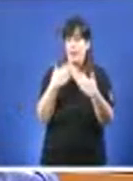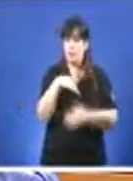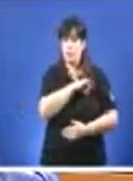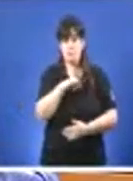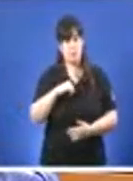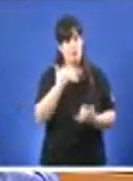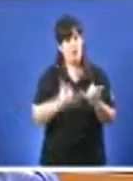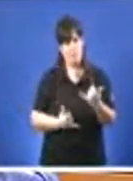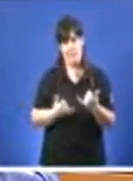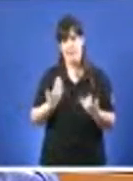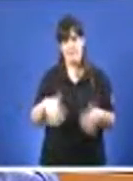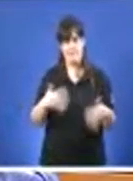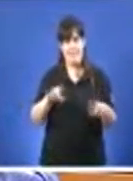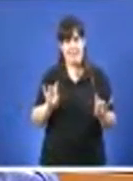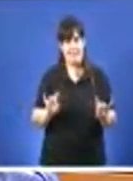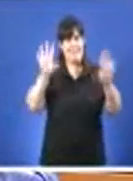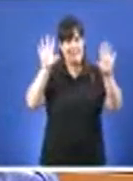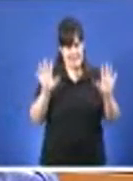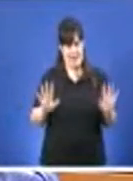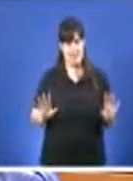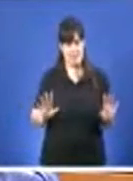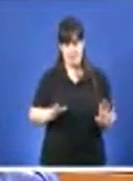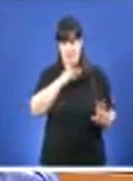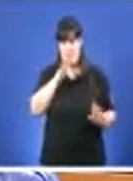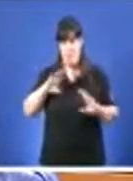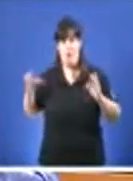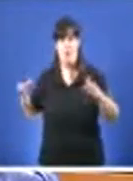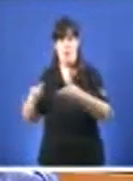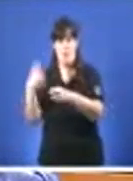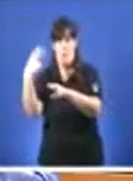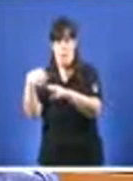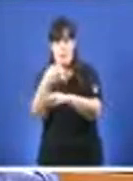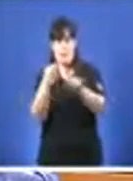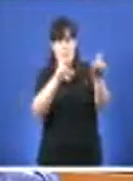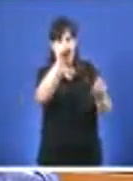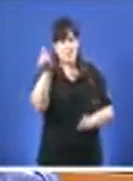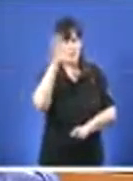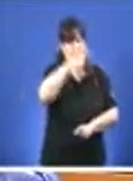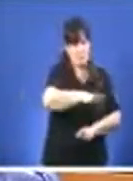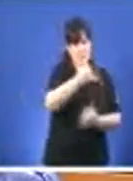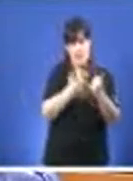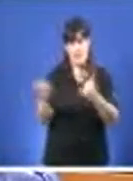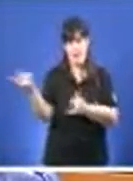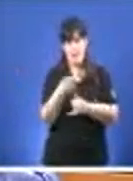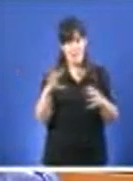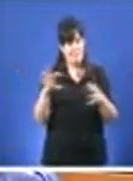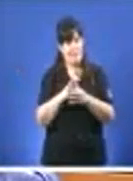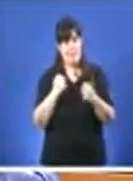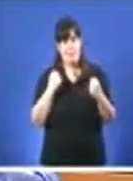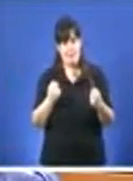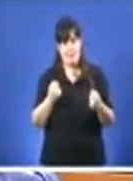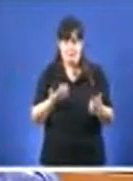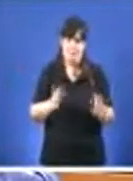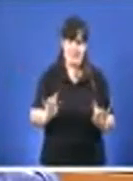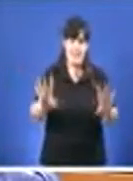entre os dirigentes do seu grupo e os implicados. En todos os casos foi a prensa e os traballadores quenes